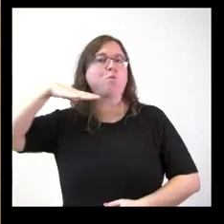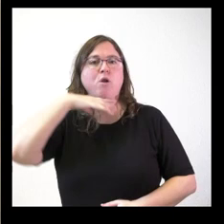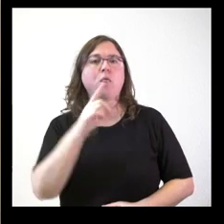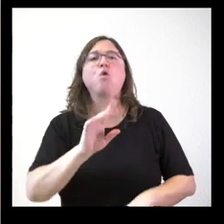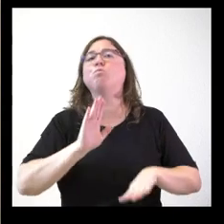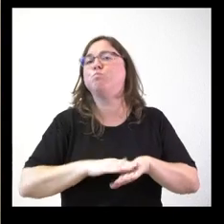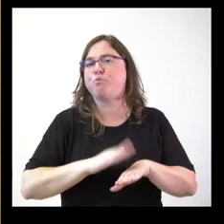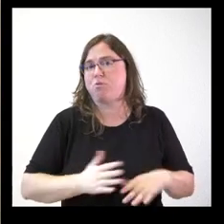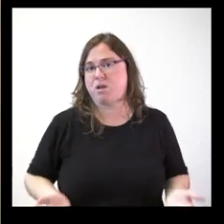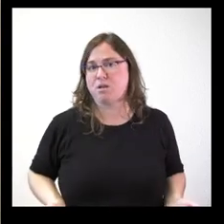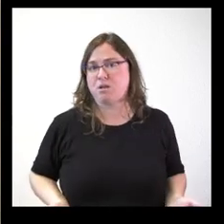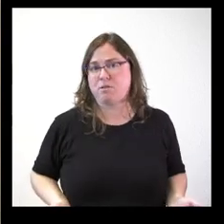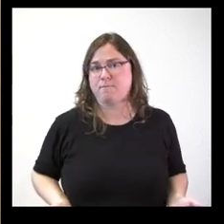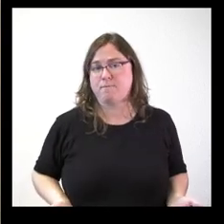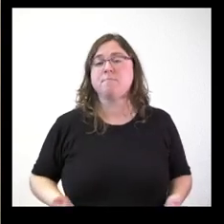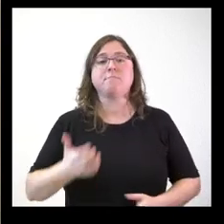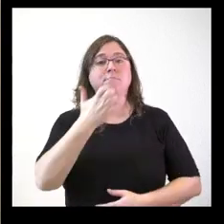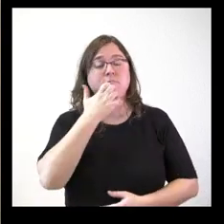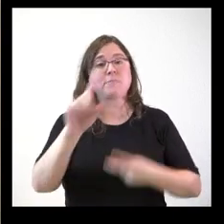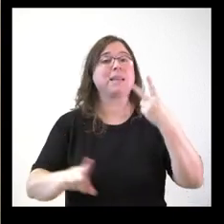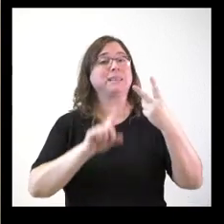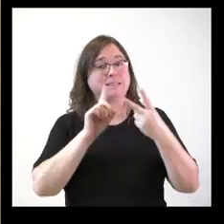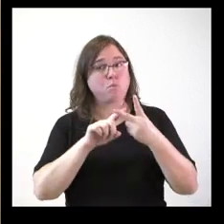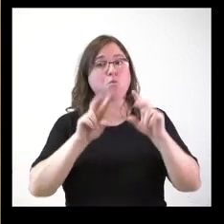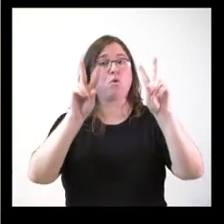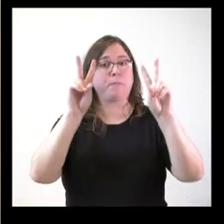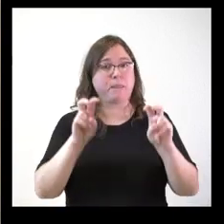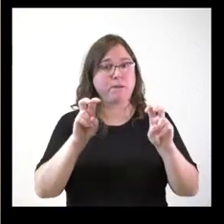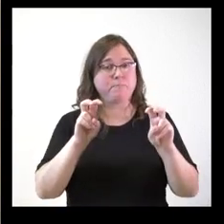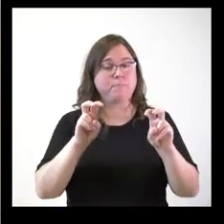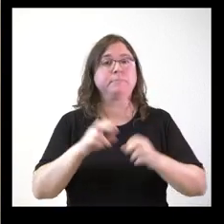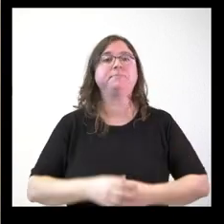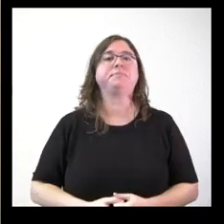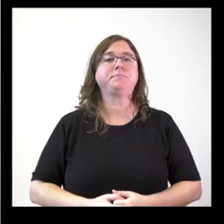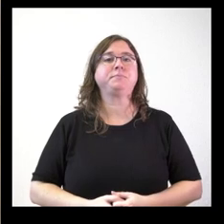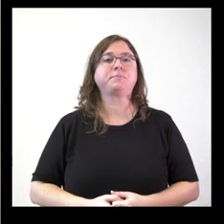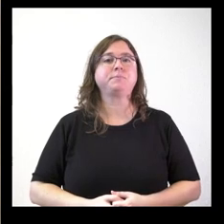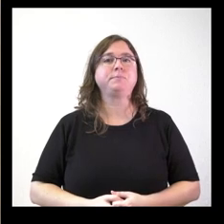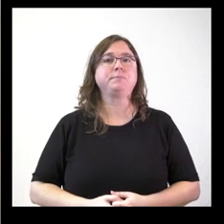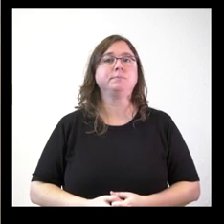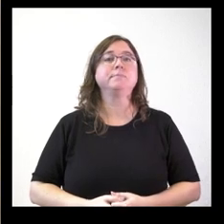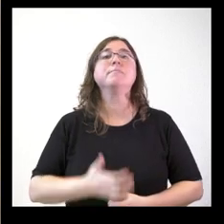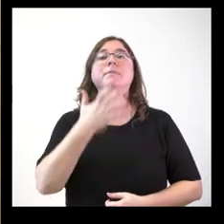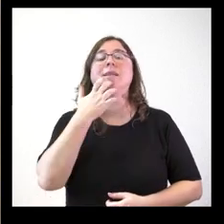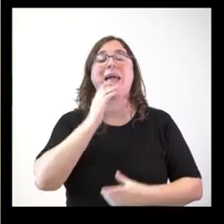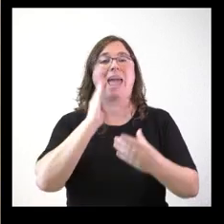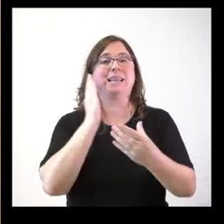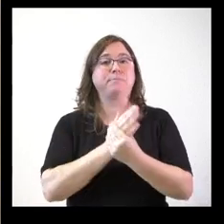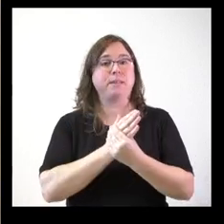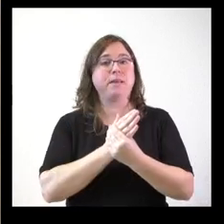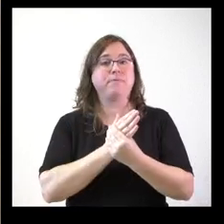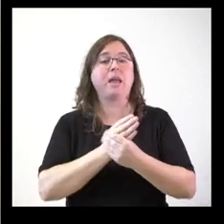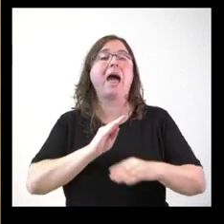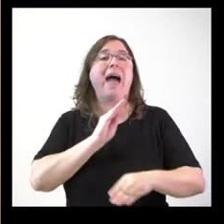de un edificio público. Y la segunda cuestión es, en cuanto al expediente de las